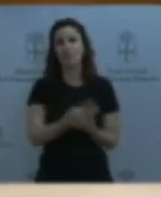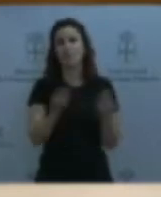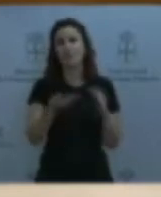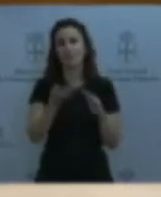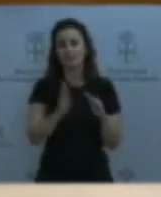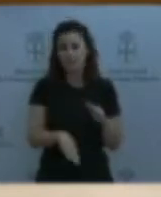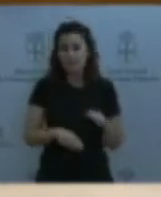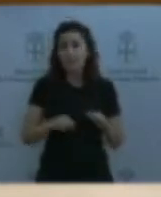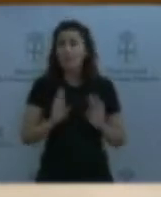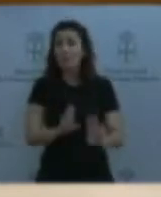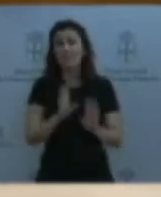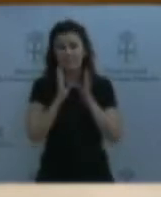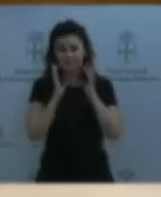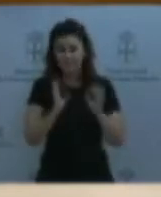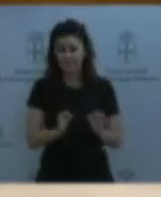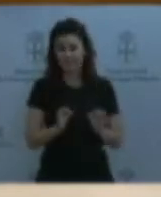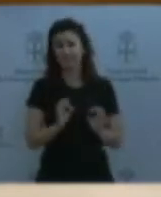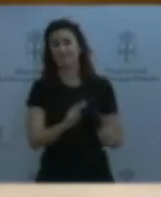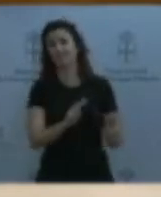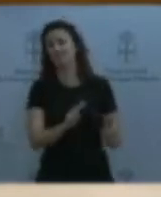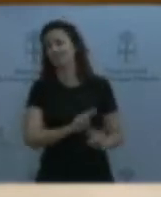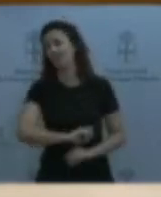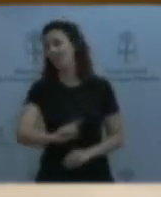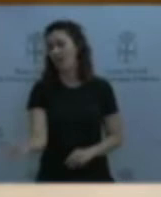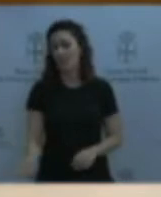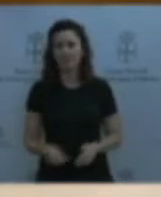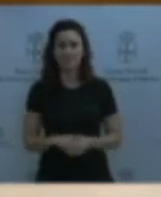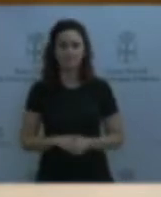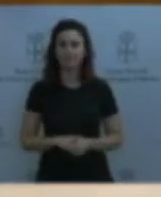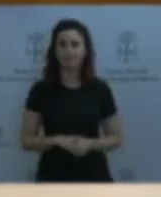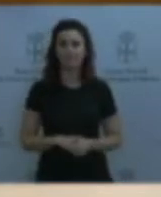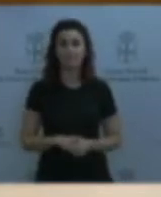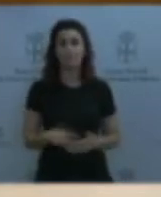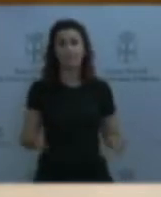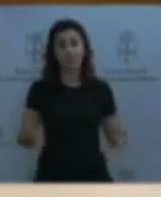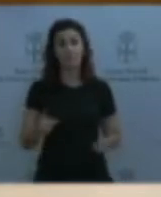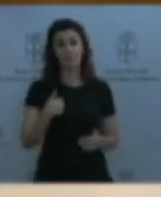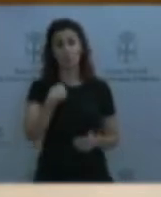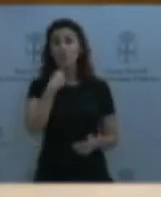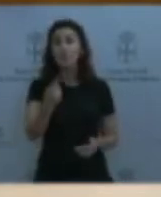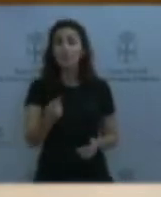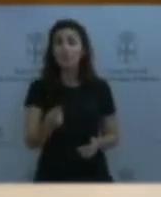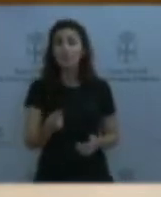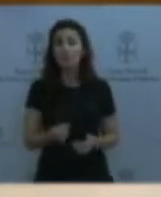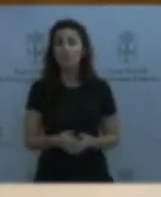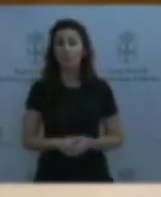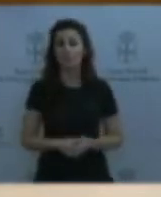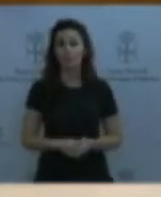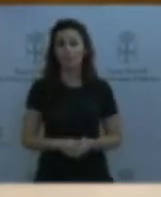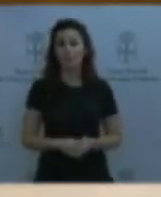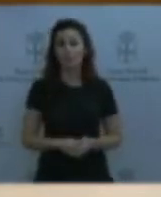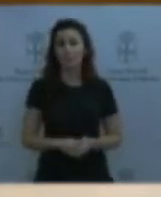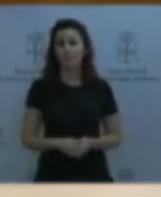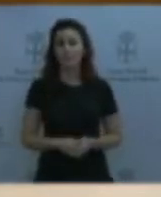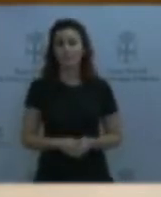tampoco. Pero sí le adelanto que esto no lo va a arreglar con soplidos. Muchas